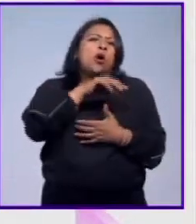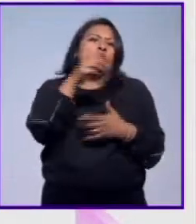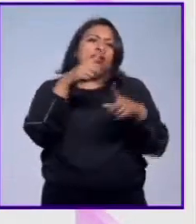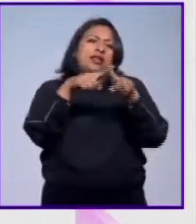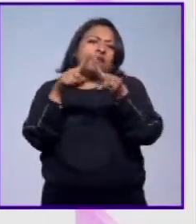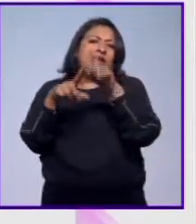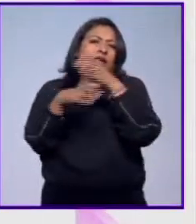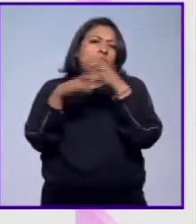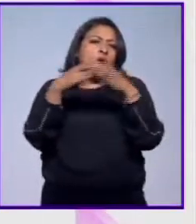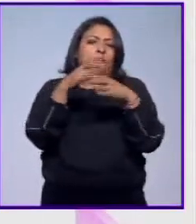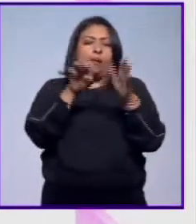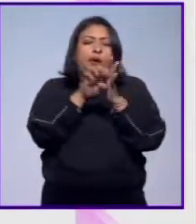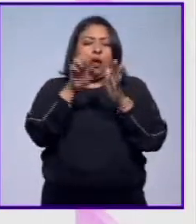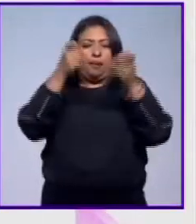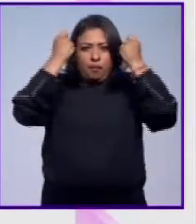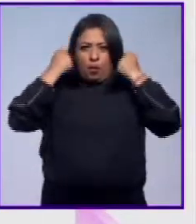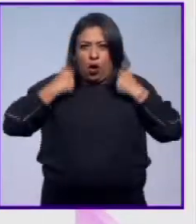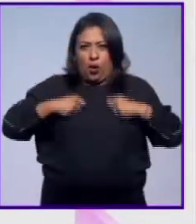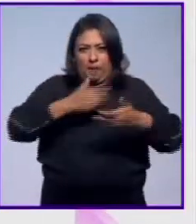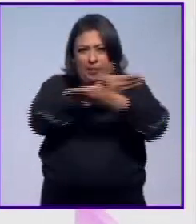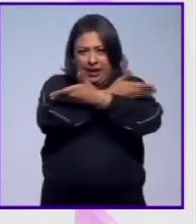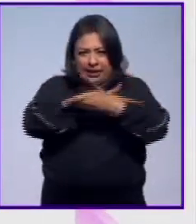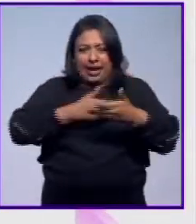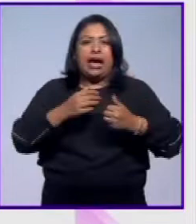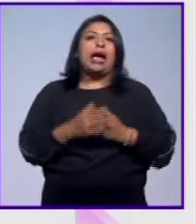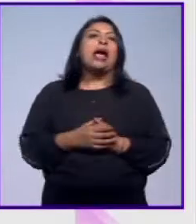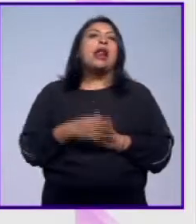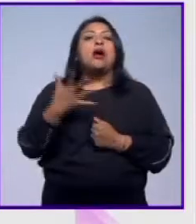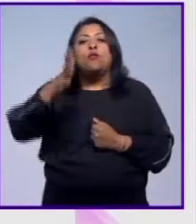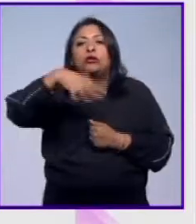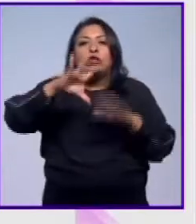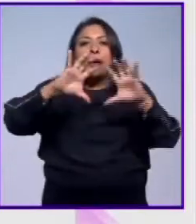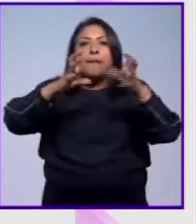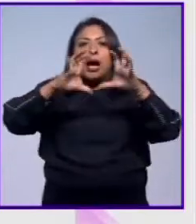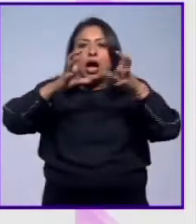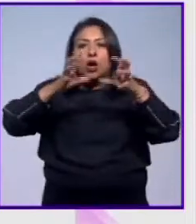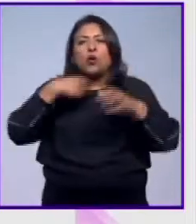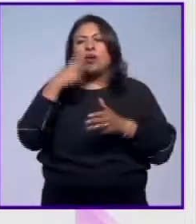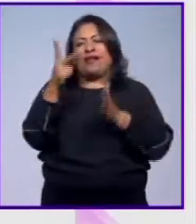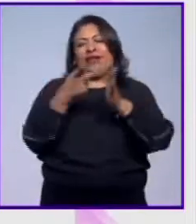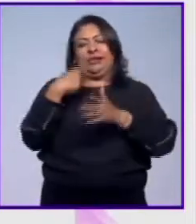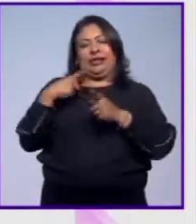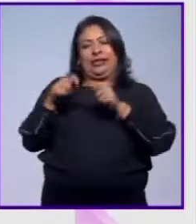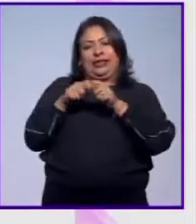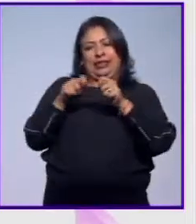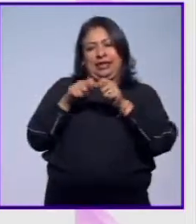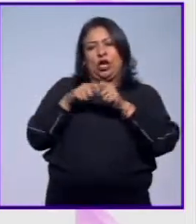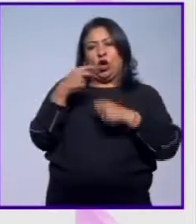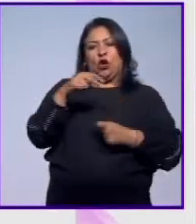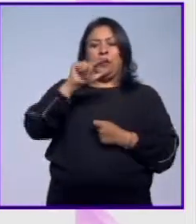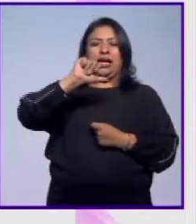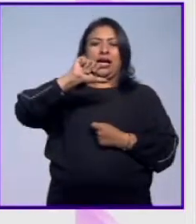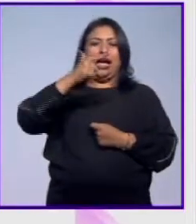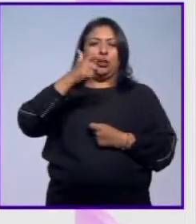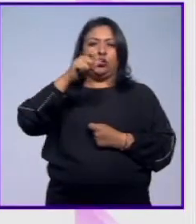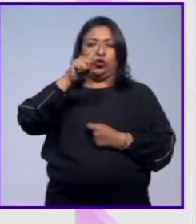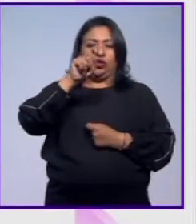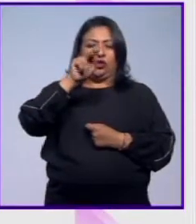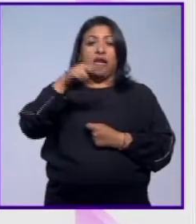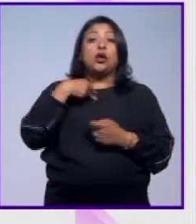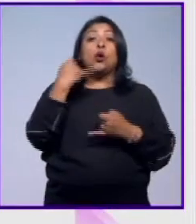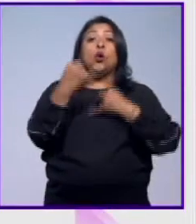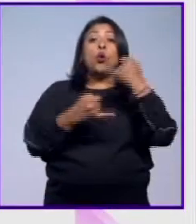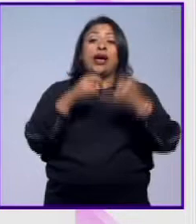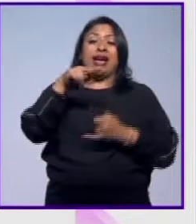de artículos, como por ejemplo playeras, ir buscando balones. Entonces una vez un tío llamado Agustín Peniche, jugador del